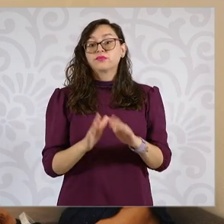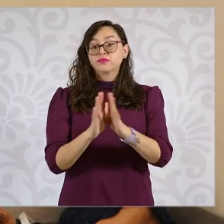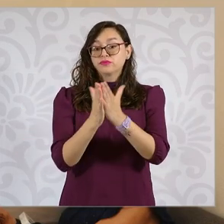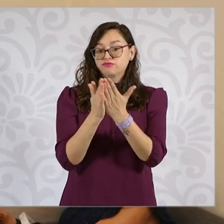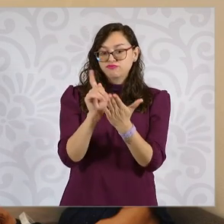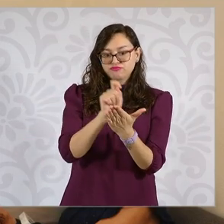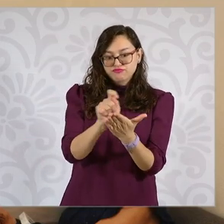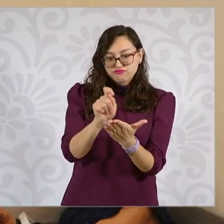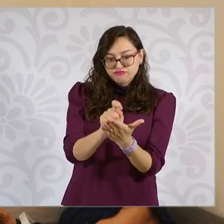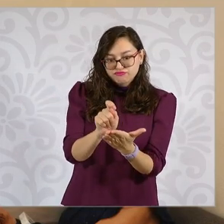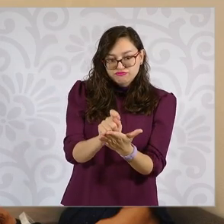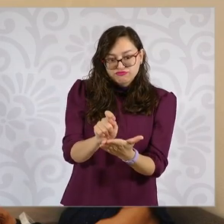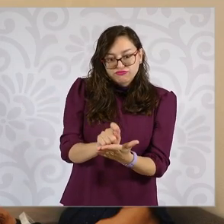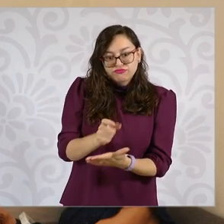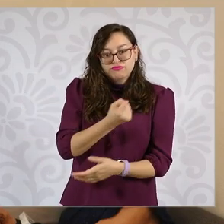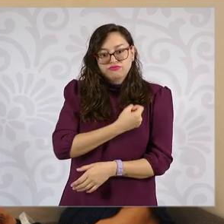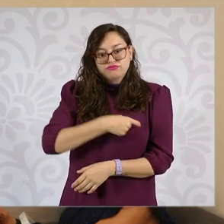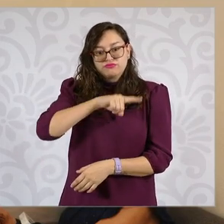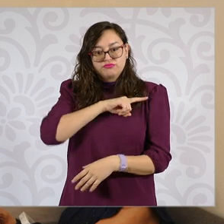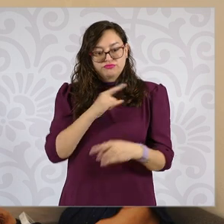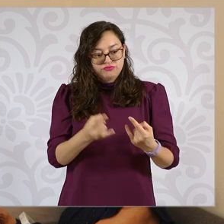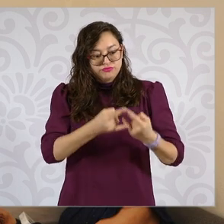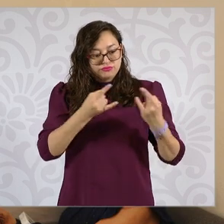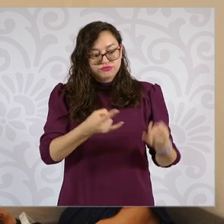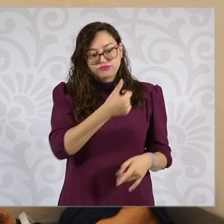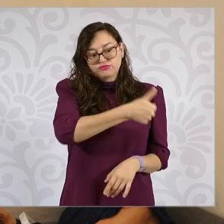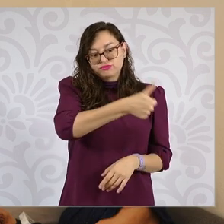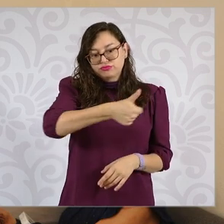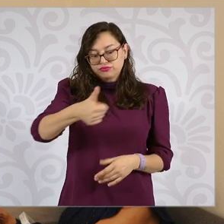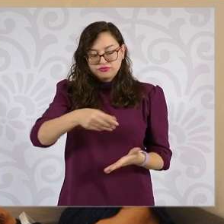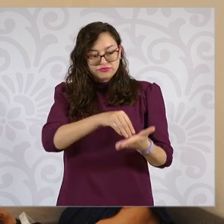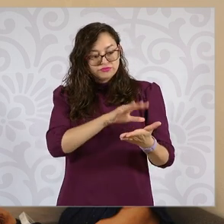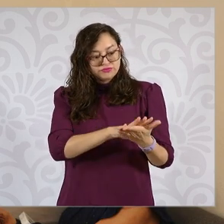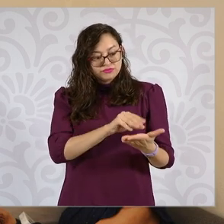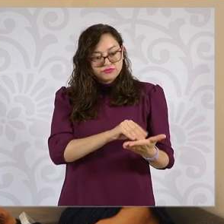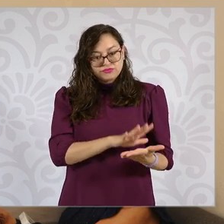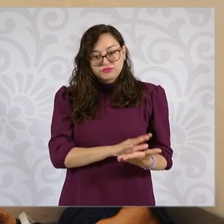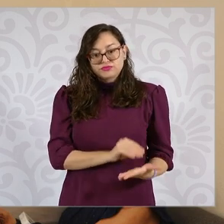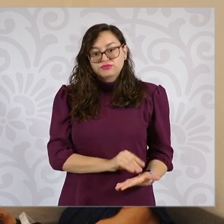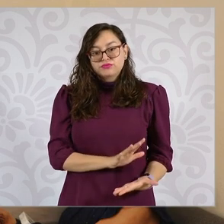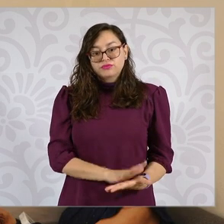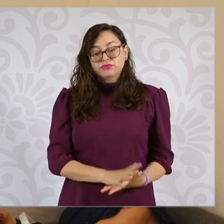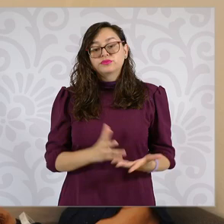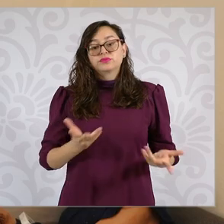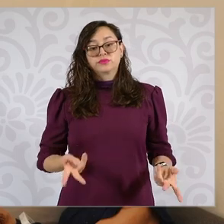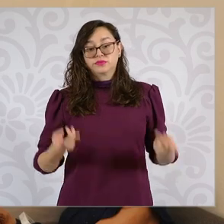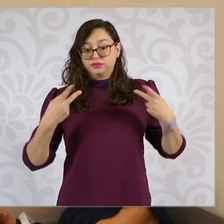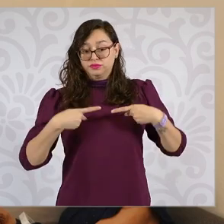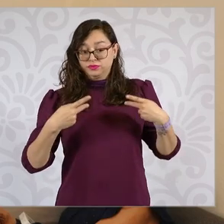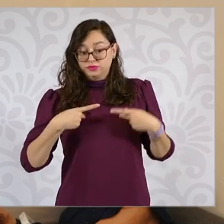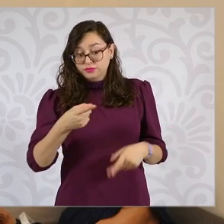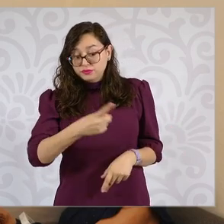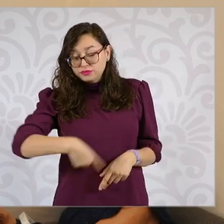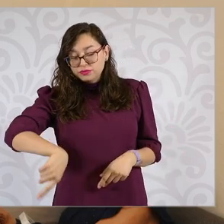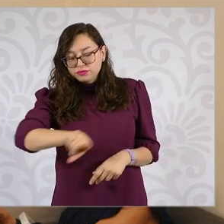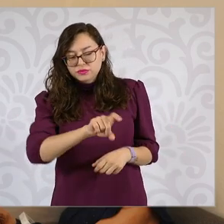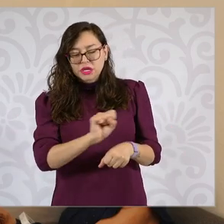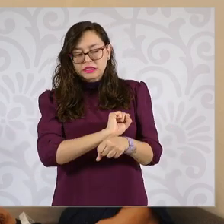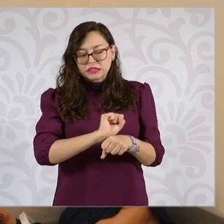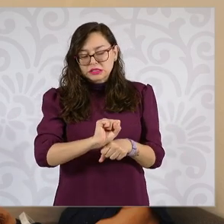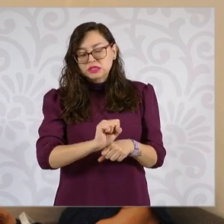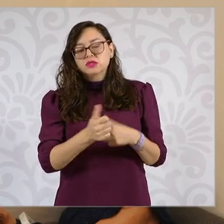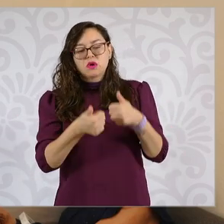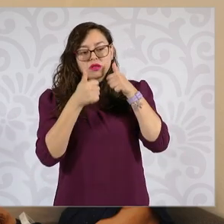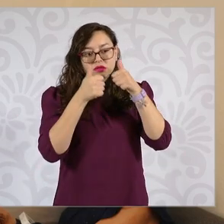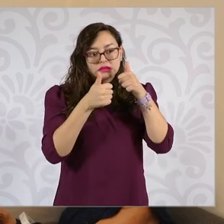salud y llevar el historial clínico de cada persona, brindar la atención primaria y enlazarlas a